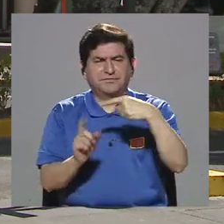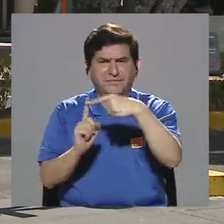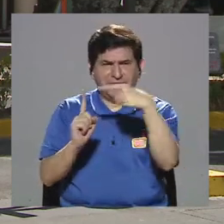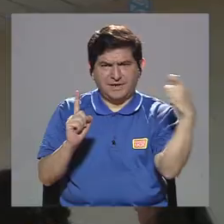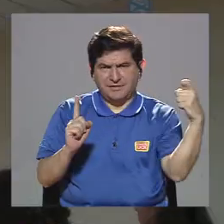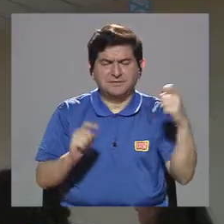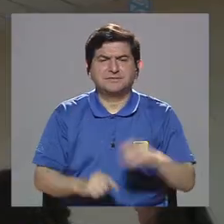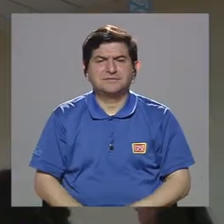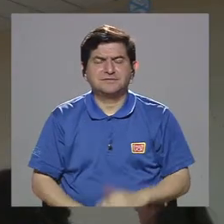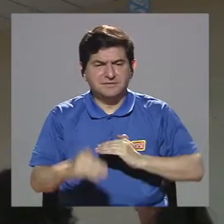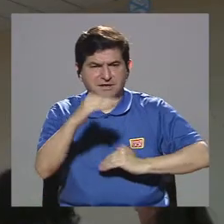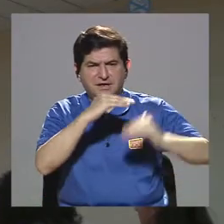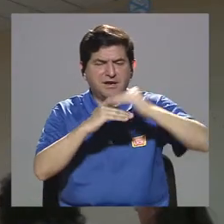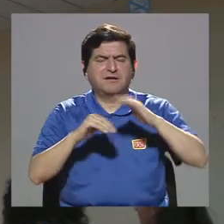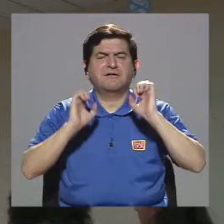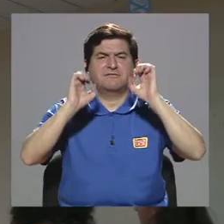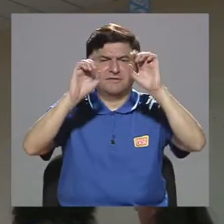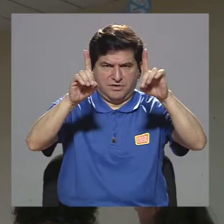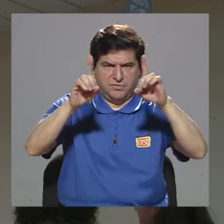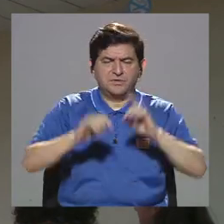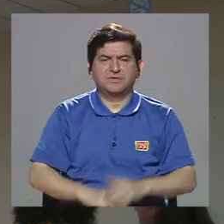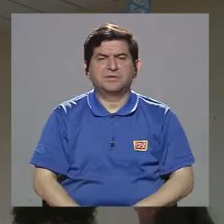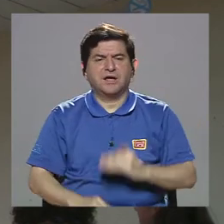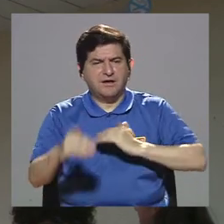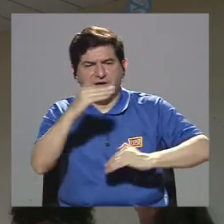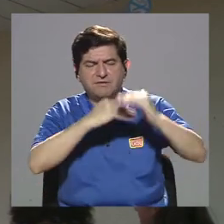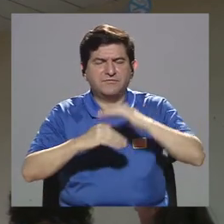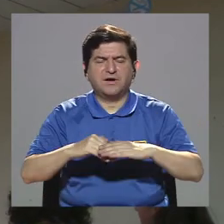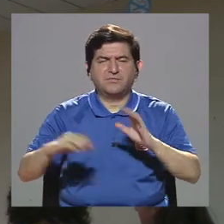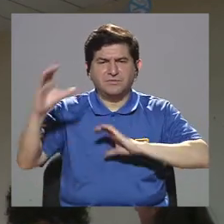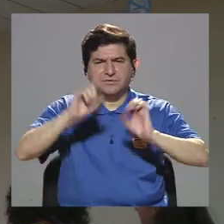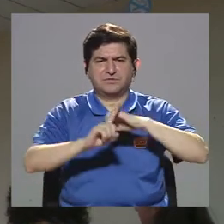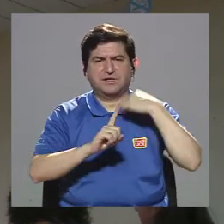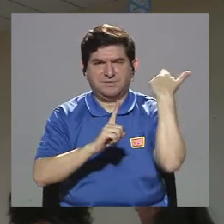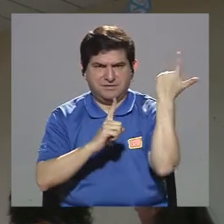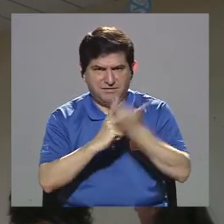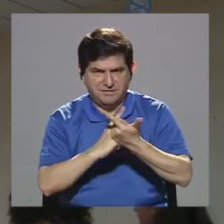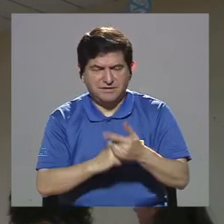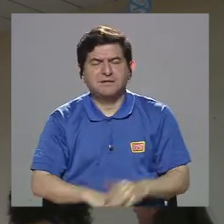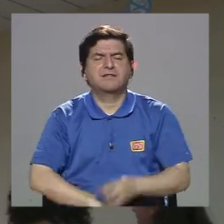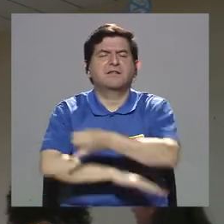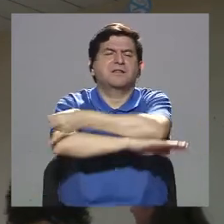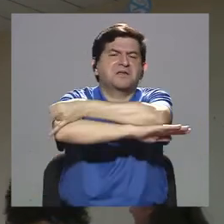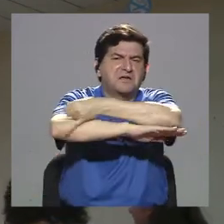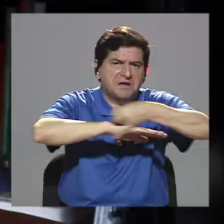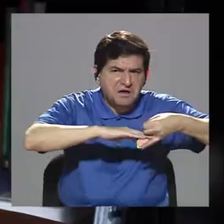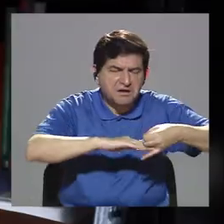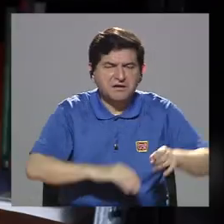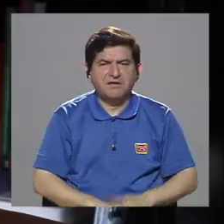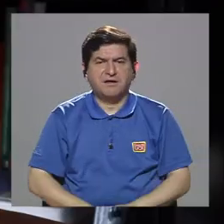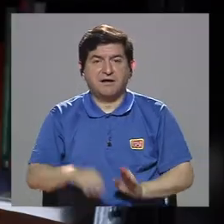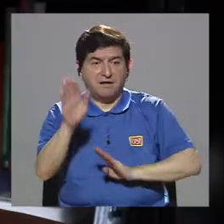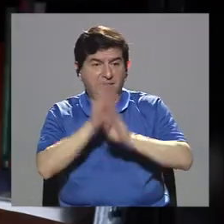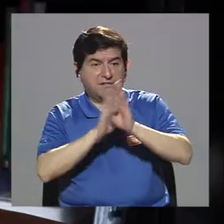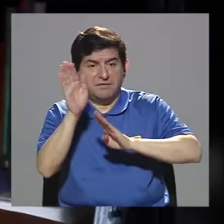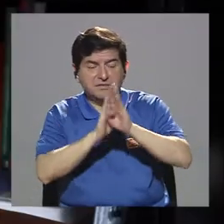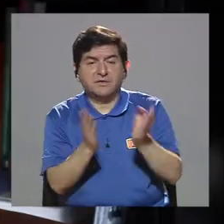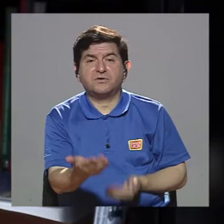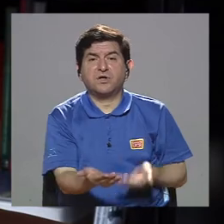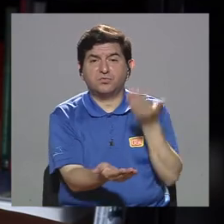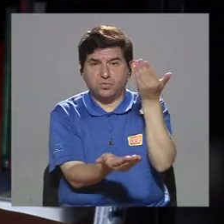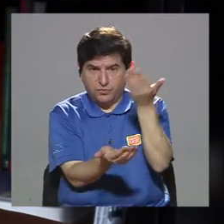desde la Facultad de Educación, Facultad de Ciencias Sociales, Ingenierías, desarrollando